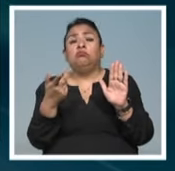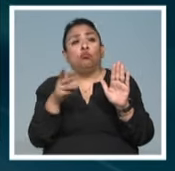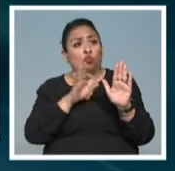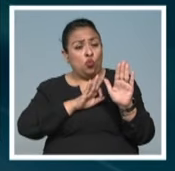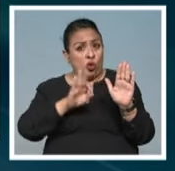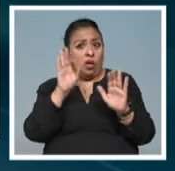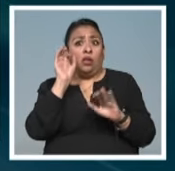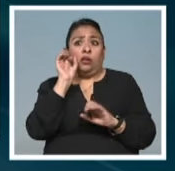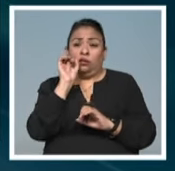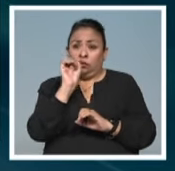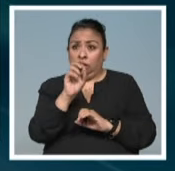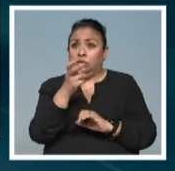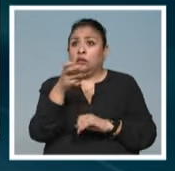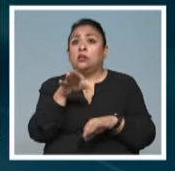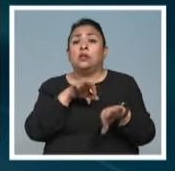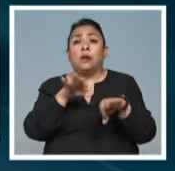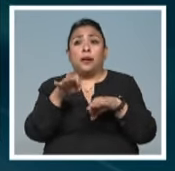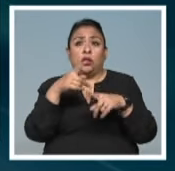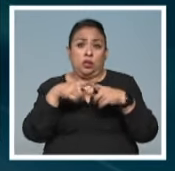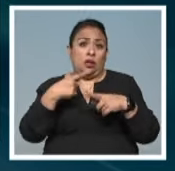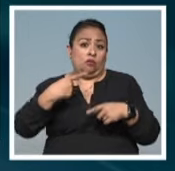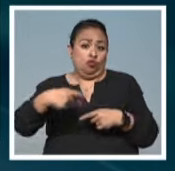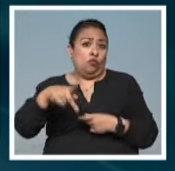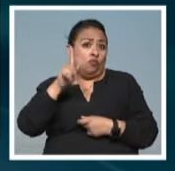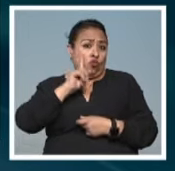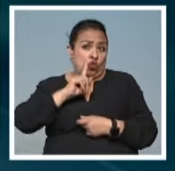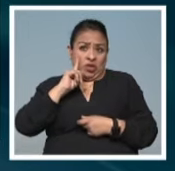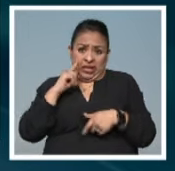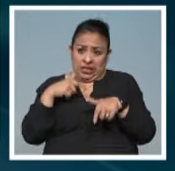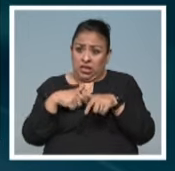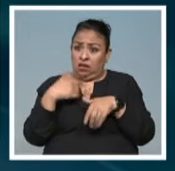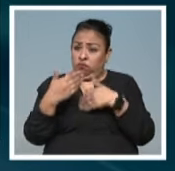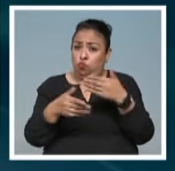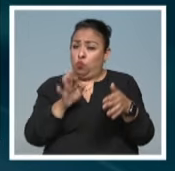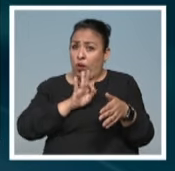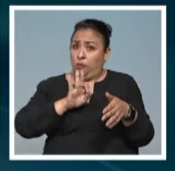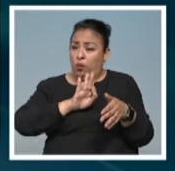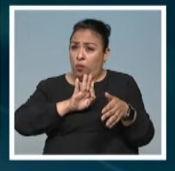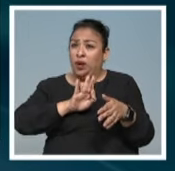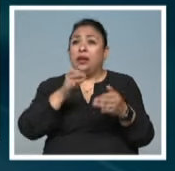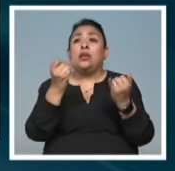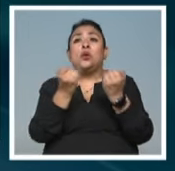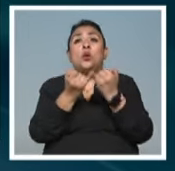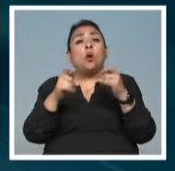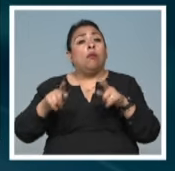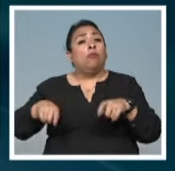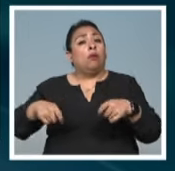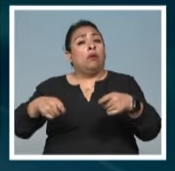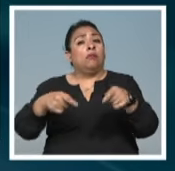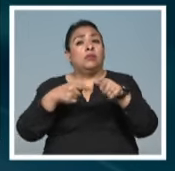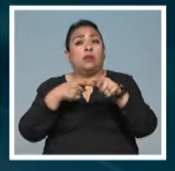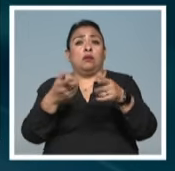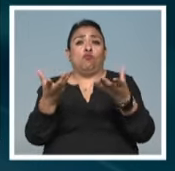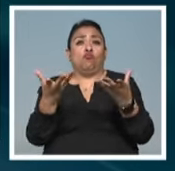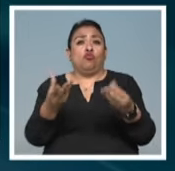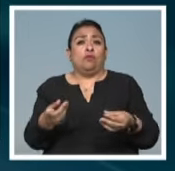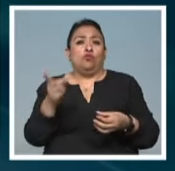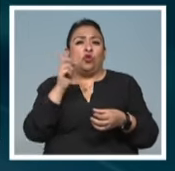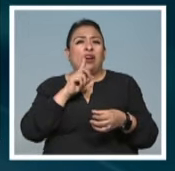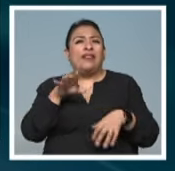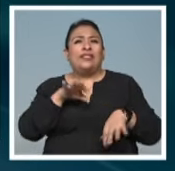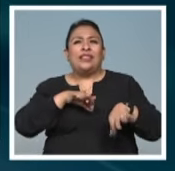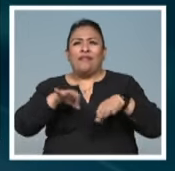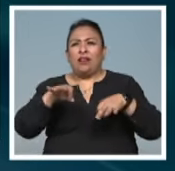viable también el trabajo de las mujeres, seguir haciéndolo viable, además continuar con un legado de muchas mujeres que han